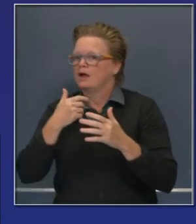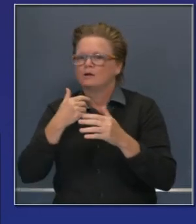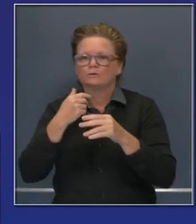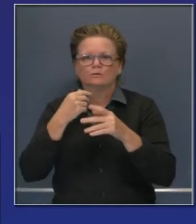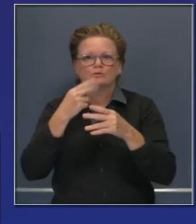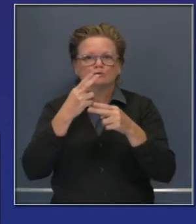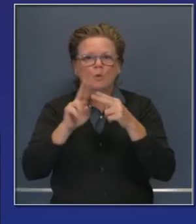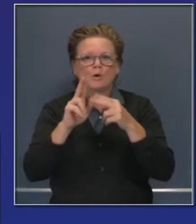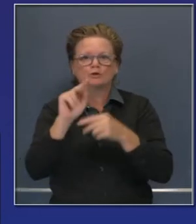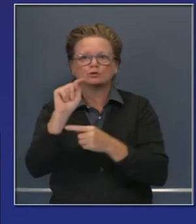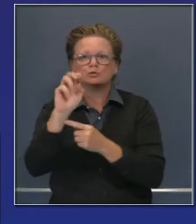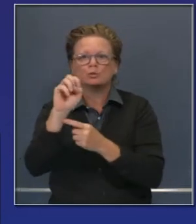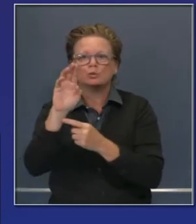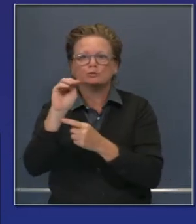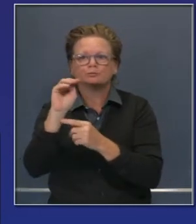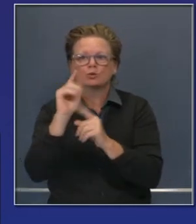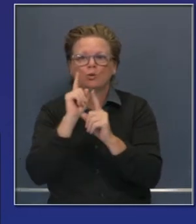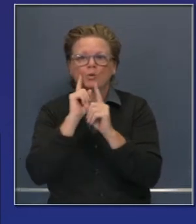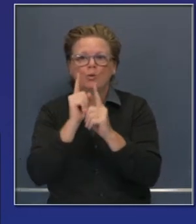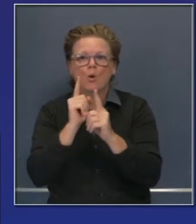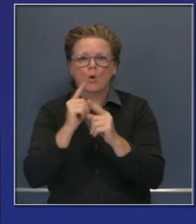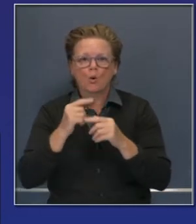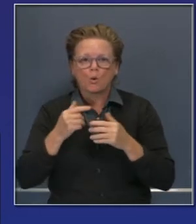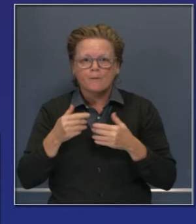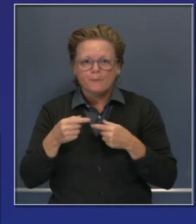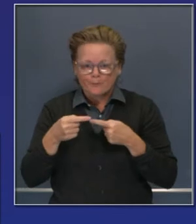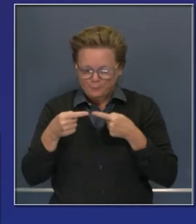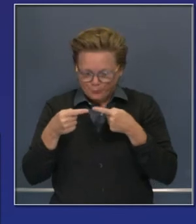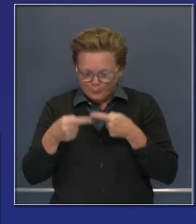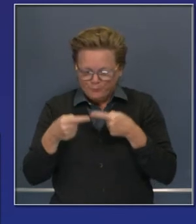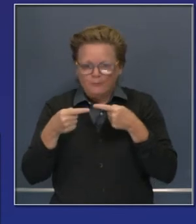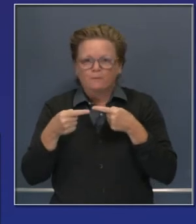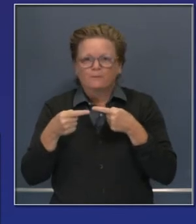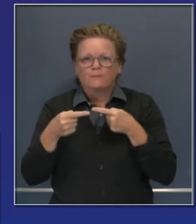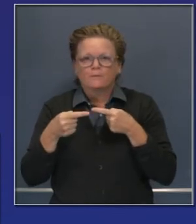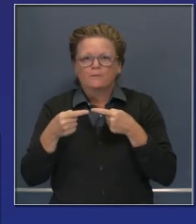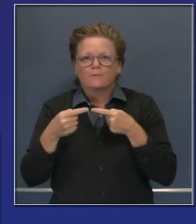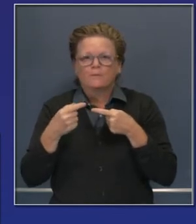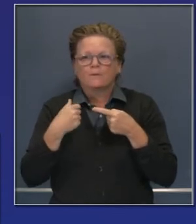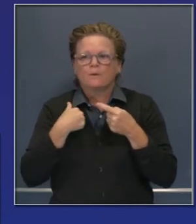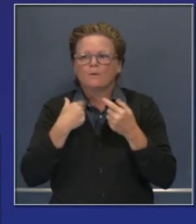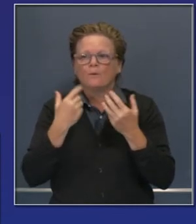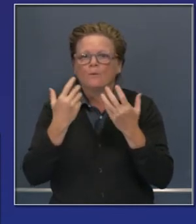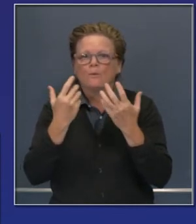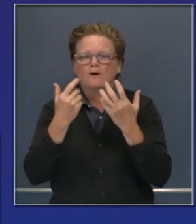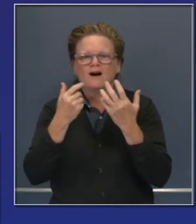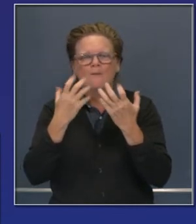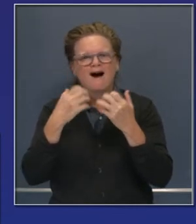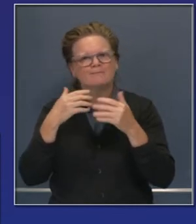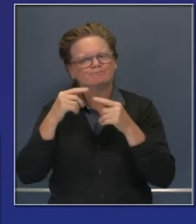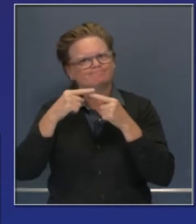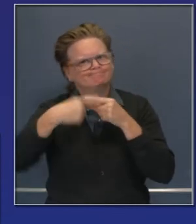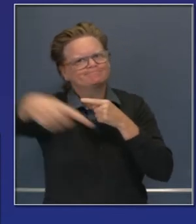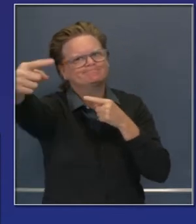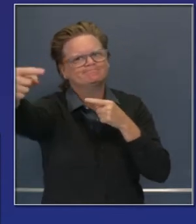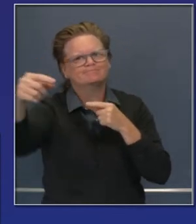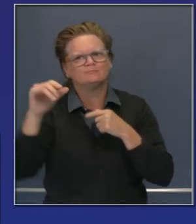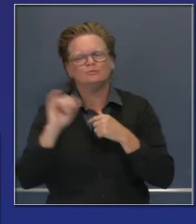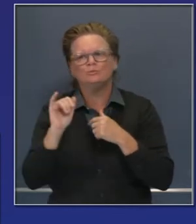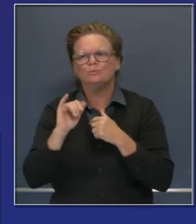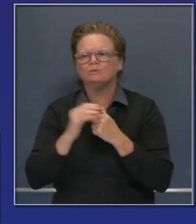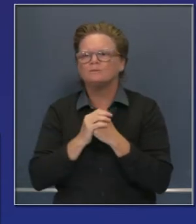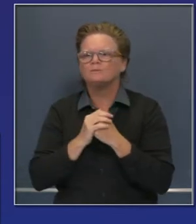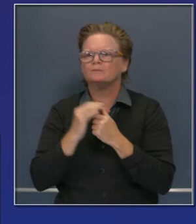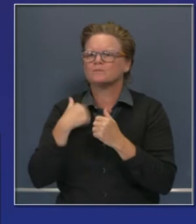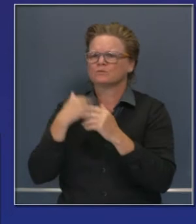plazos objetivos a plazo corto, mediano y largo. Y también hacemos